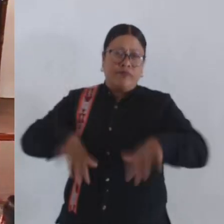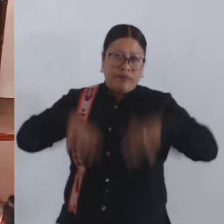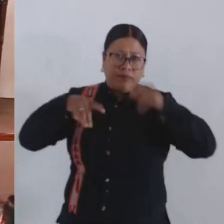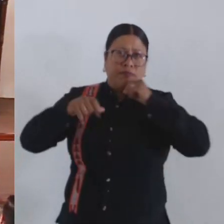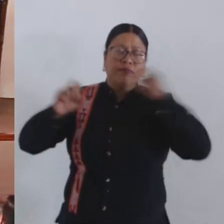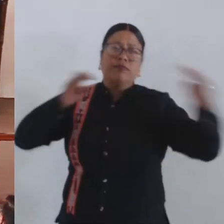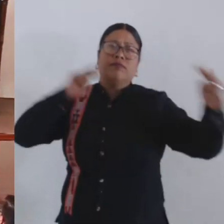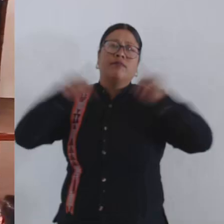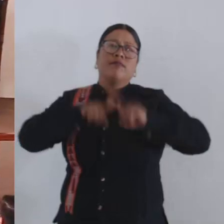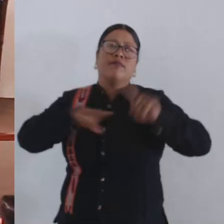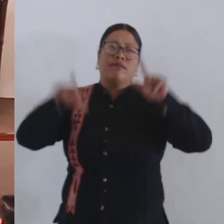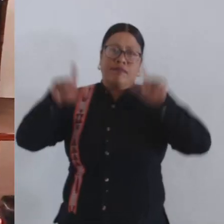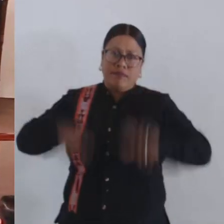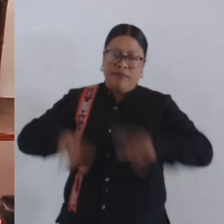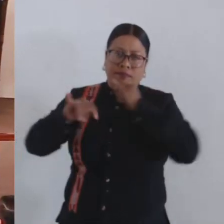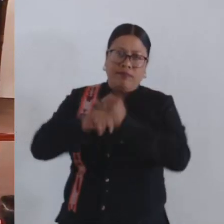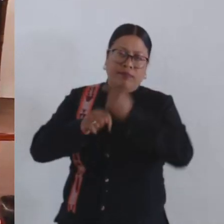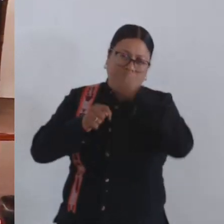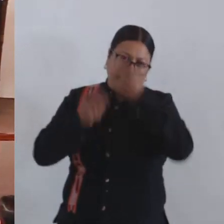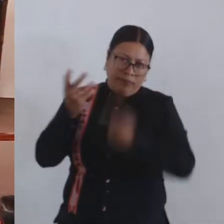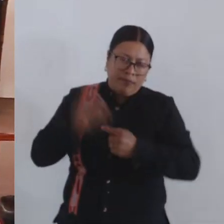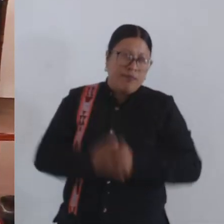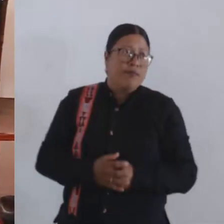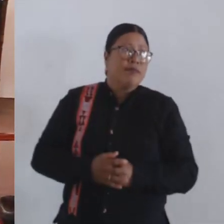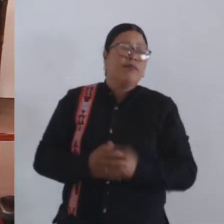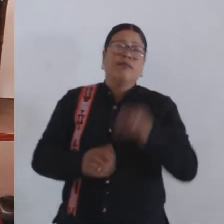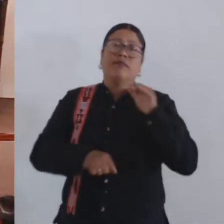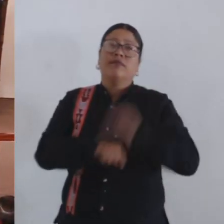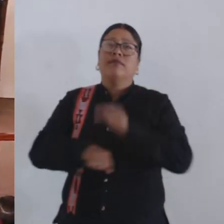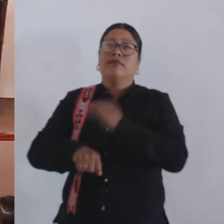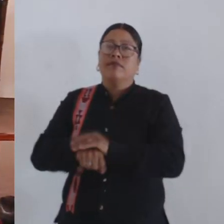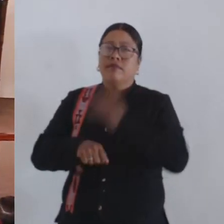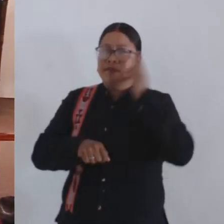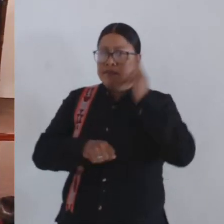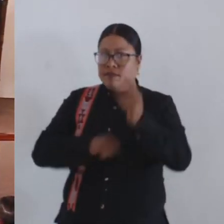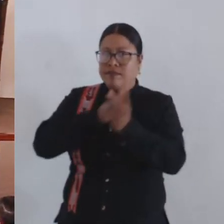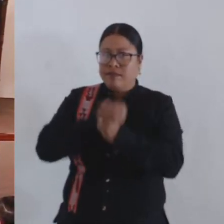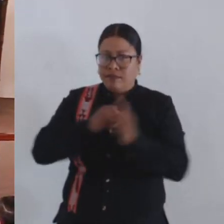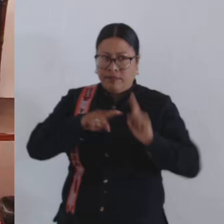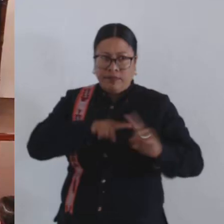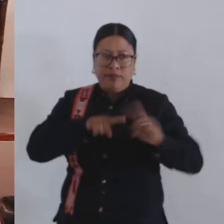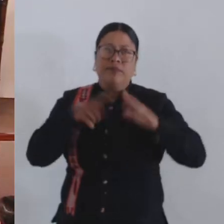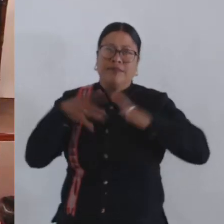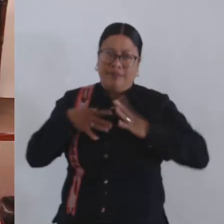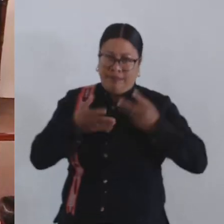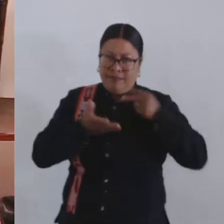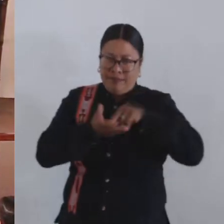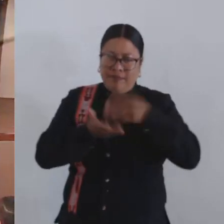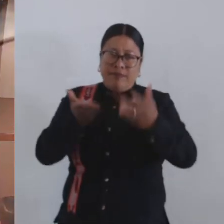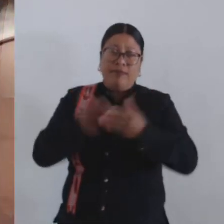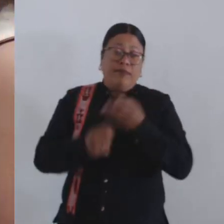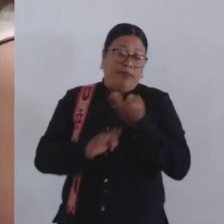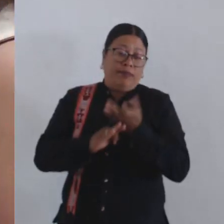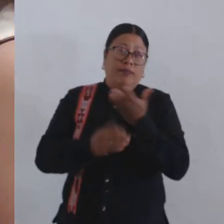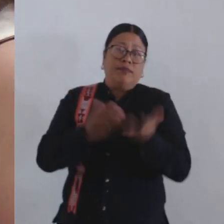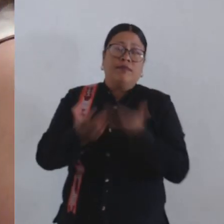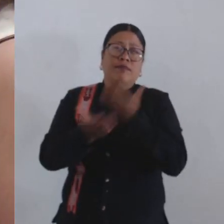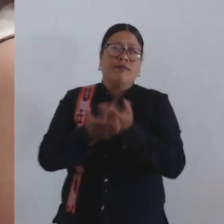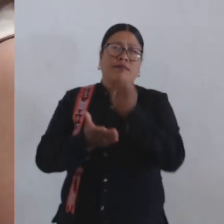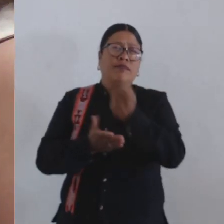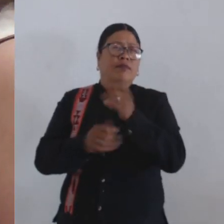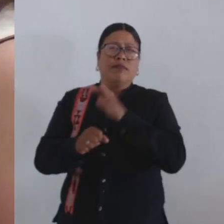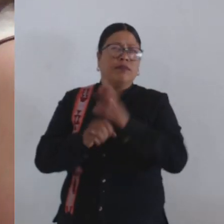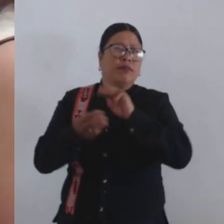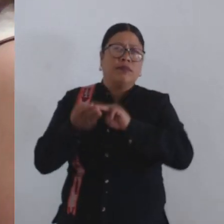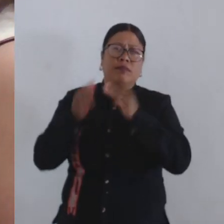quienes nos ven a través de las redes sociales y a nuestros amigos de los medios de comunicación, por supuesto. El presente dictamen es consecuencia